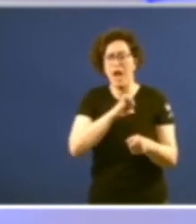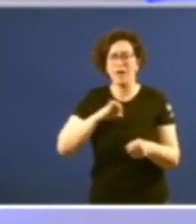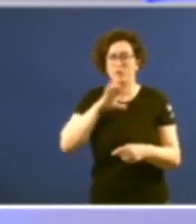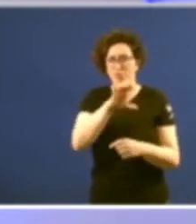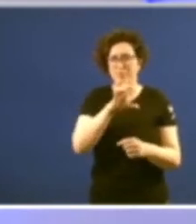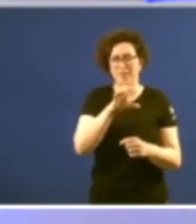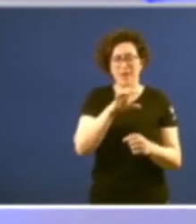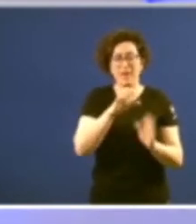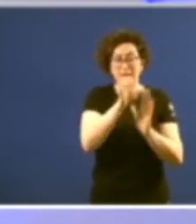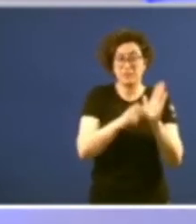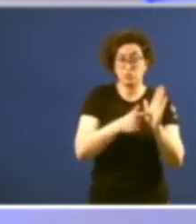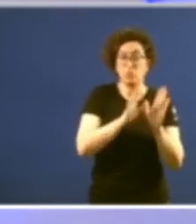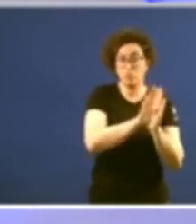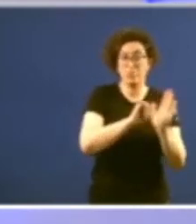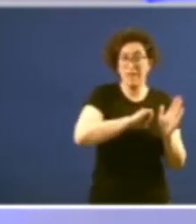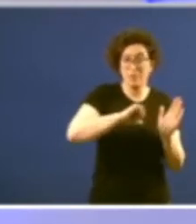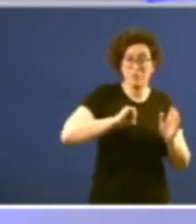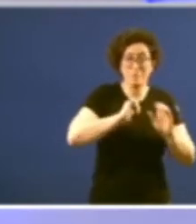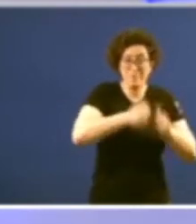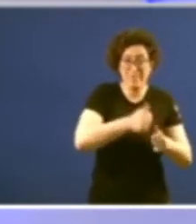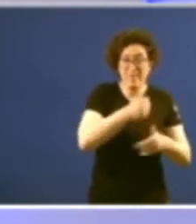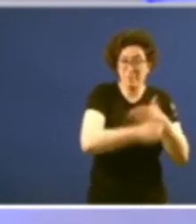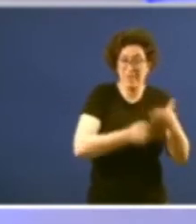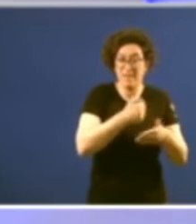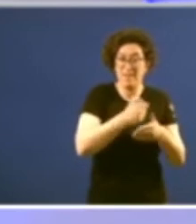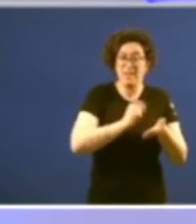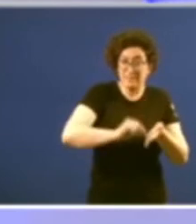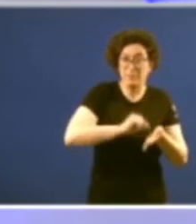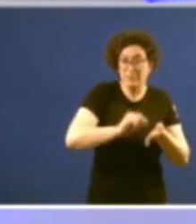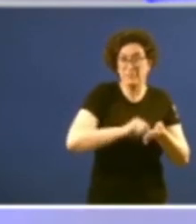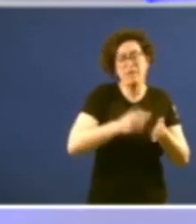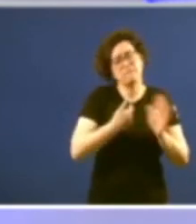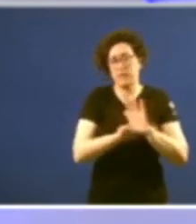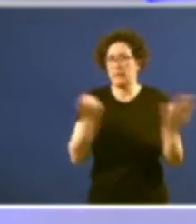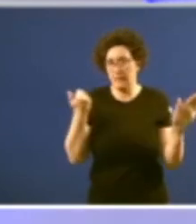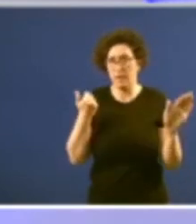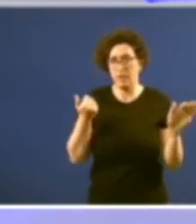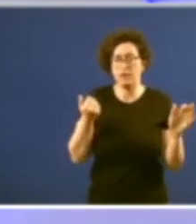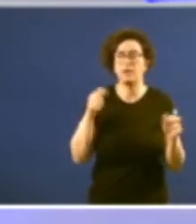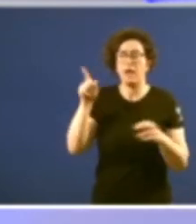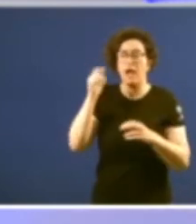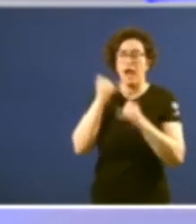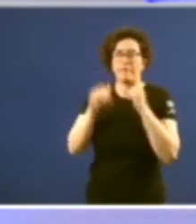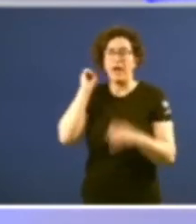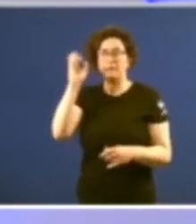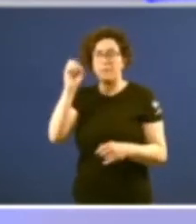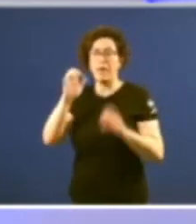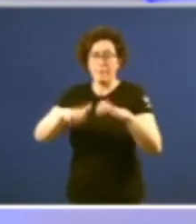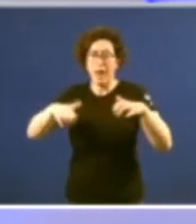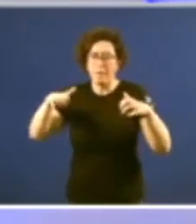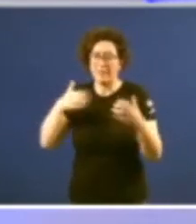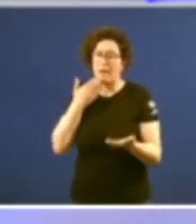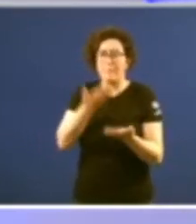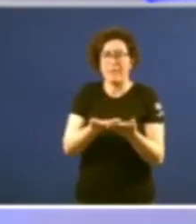propio Estatuto de Autonomía que empezaba a escribirse unha asamblea de parlamentarios pedira varios